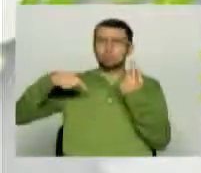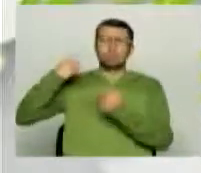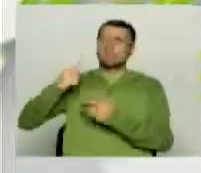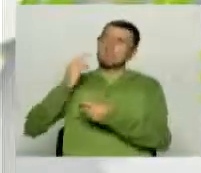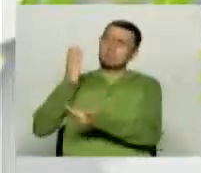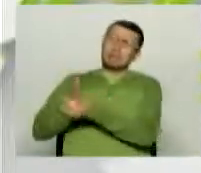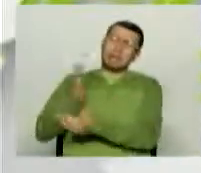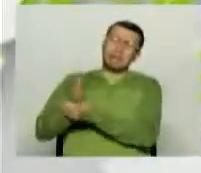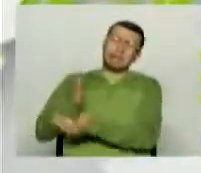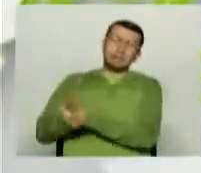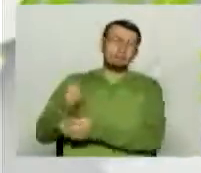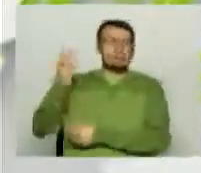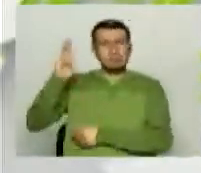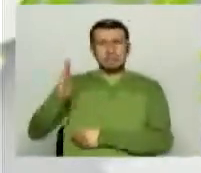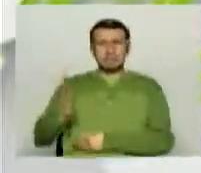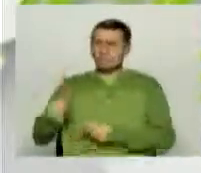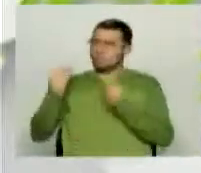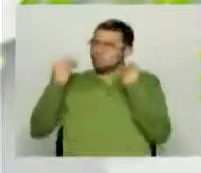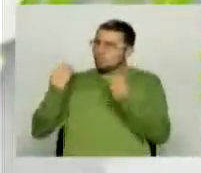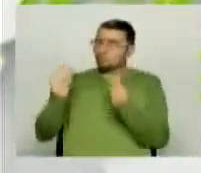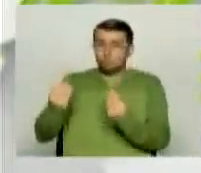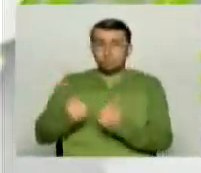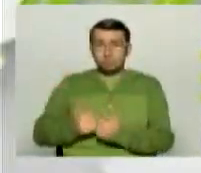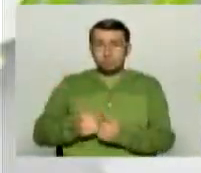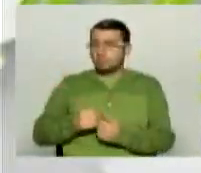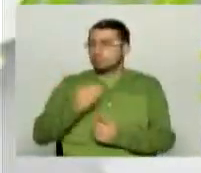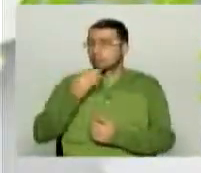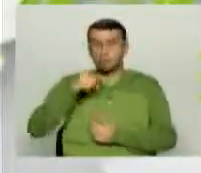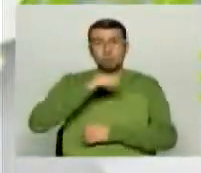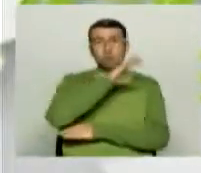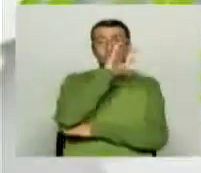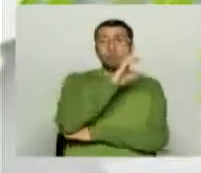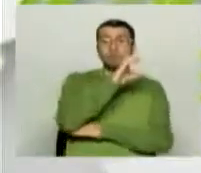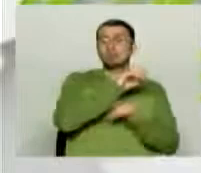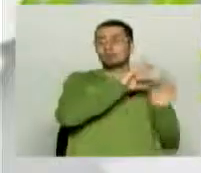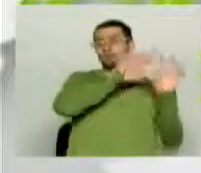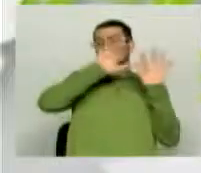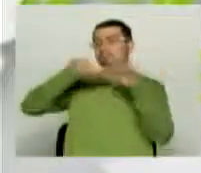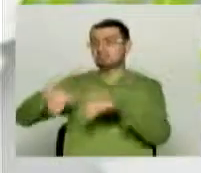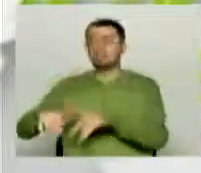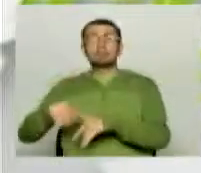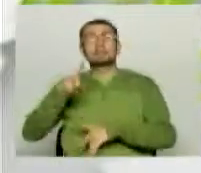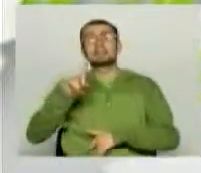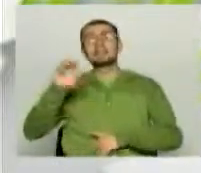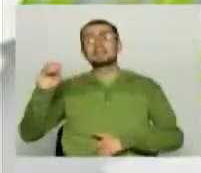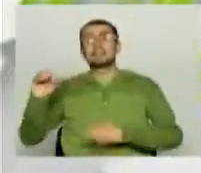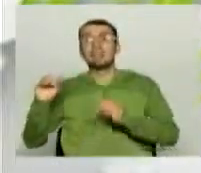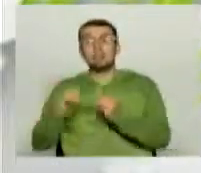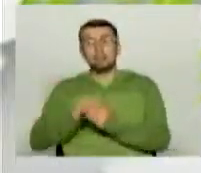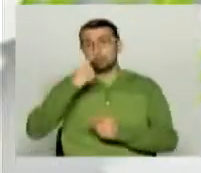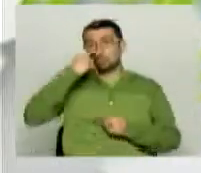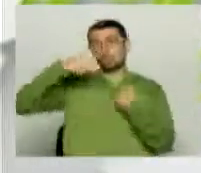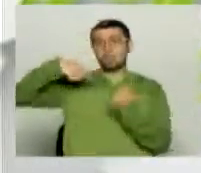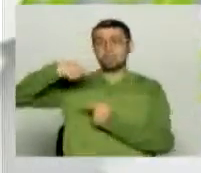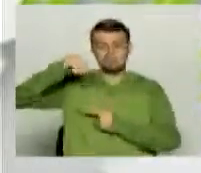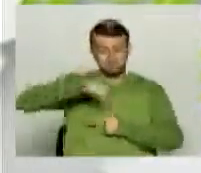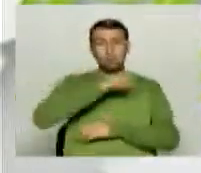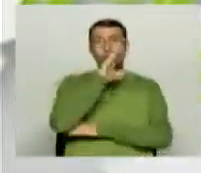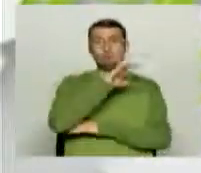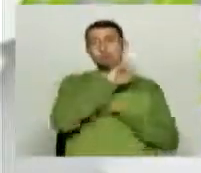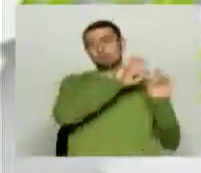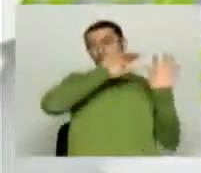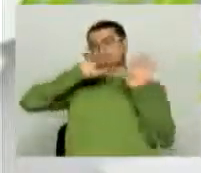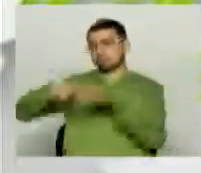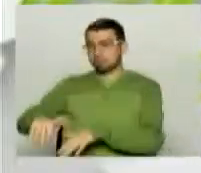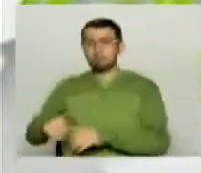este momento en Brasil, de solo Colombia, para poner un ejemplo, se habla que hay 60 mil turistas allí en territorio brasileño. De